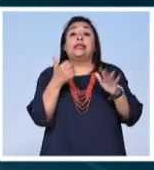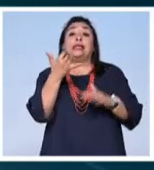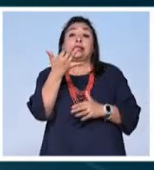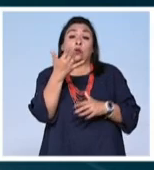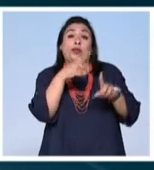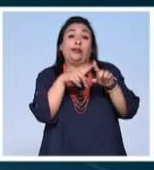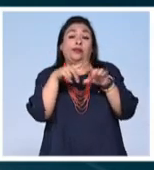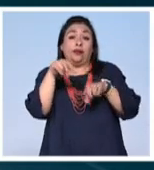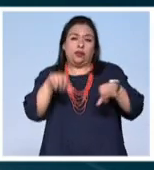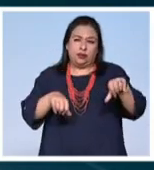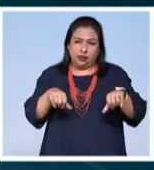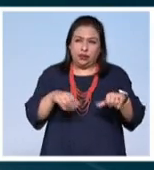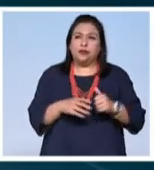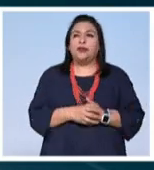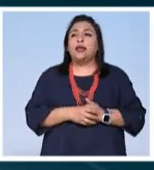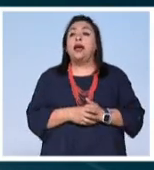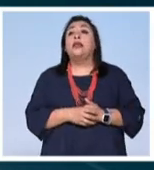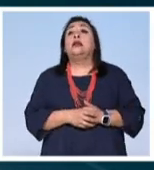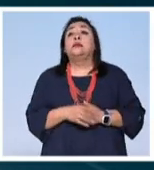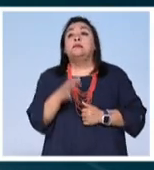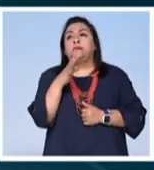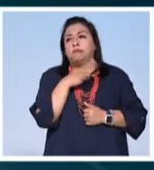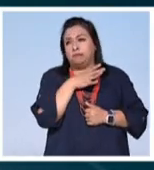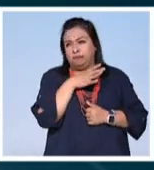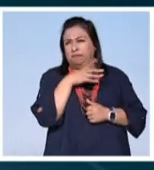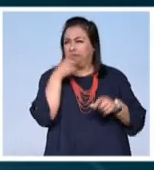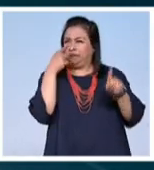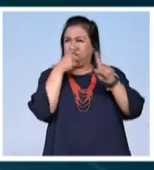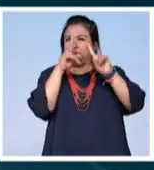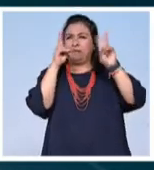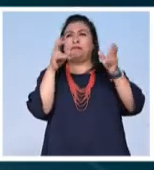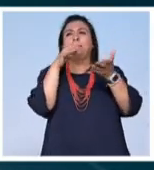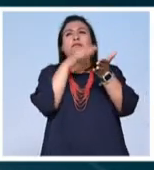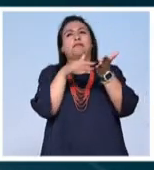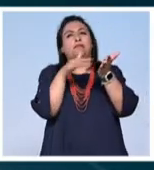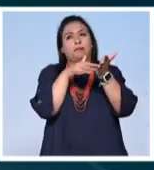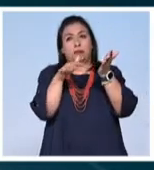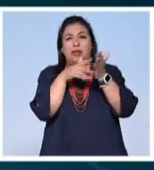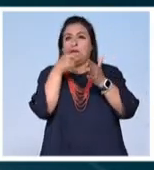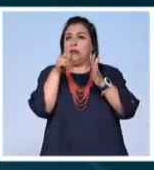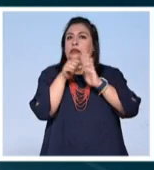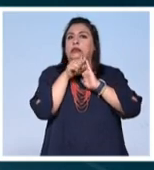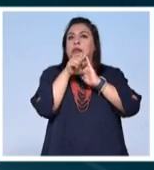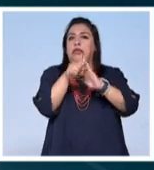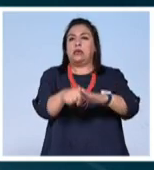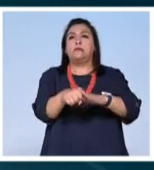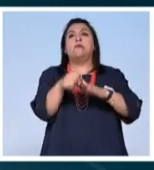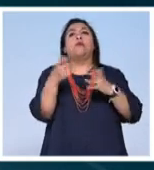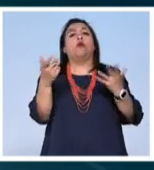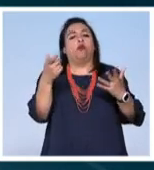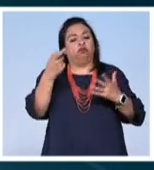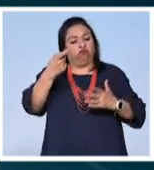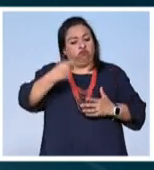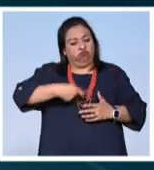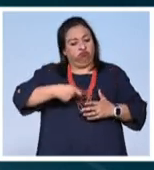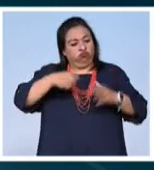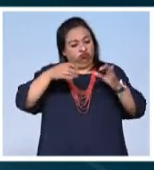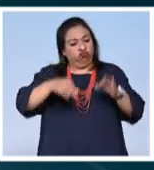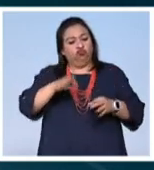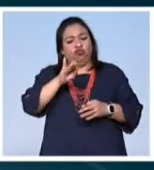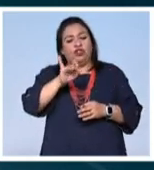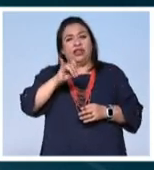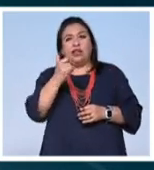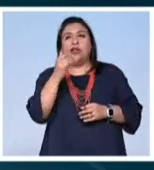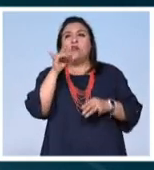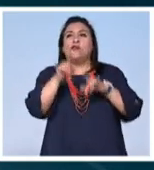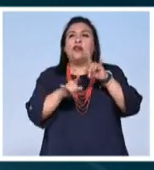actividades, en las cuales tendremos como eje la lectura, que ese es el símbolo de lo que identifica a la FILEI, es una